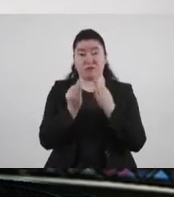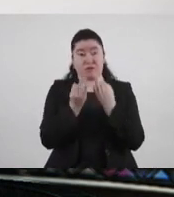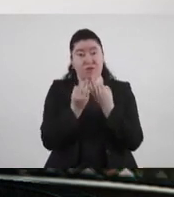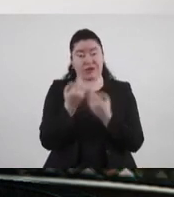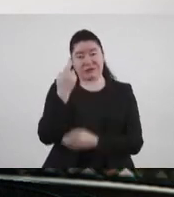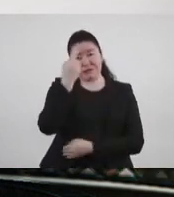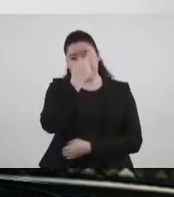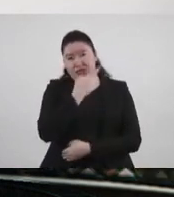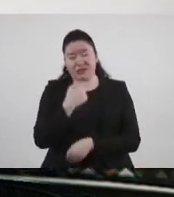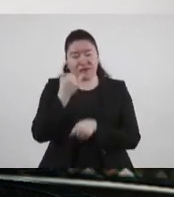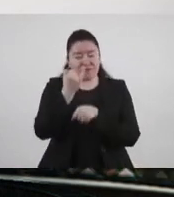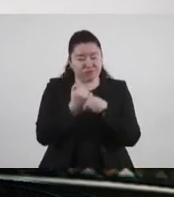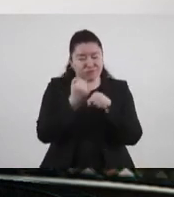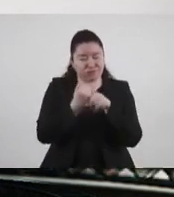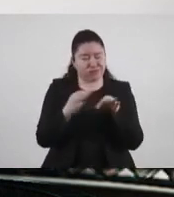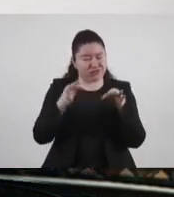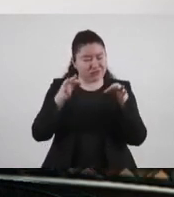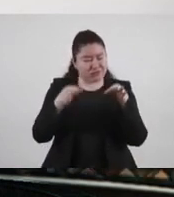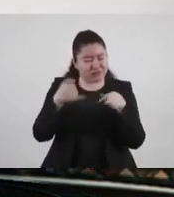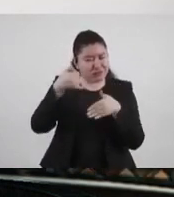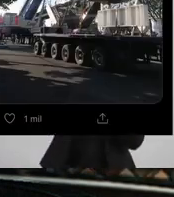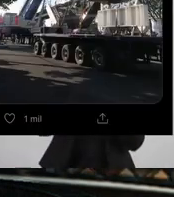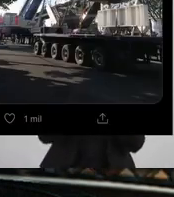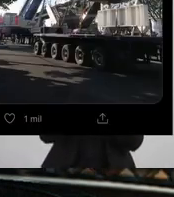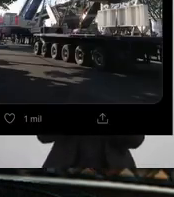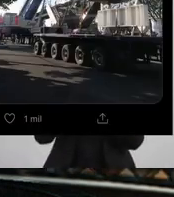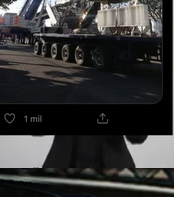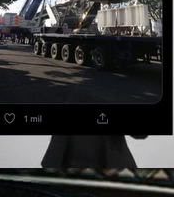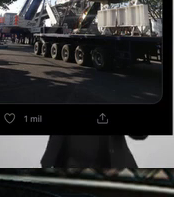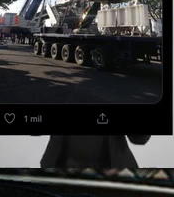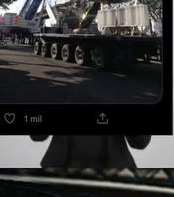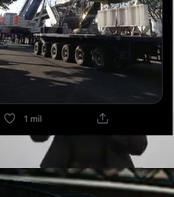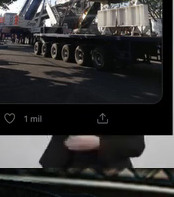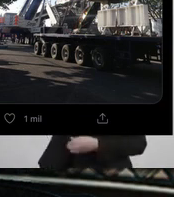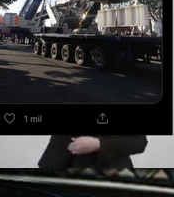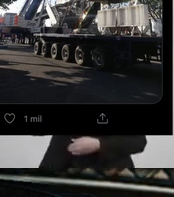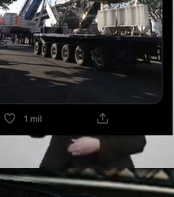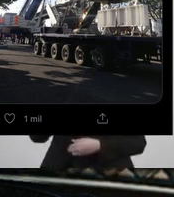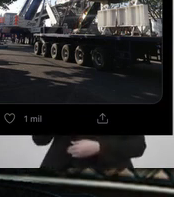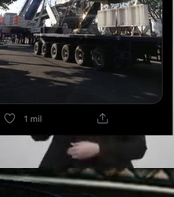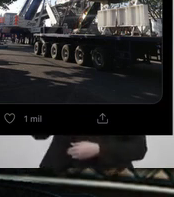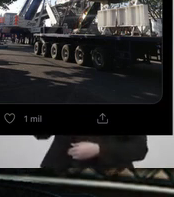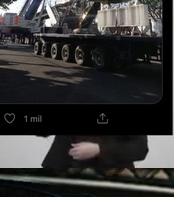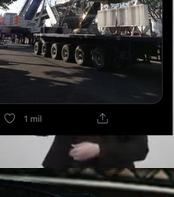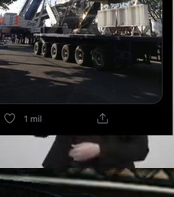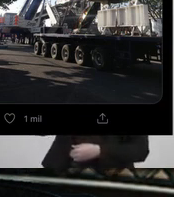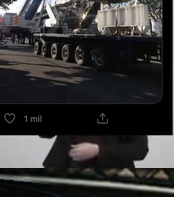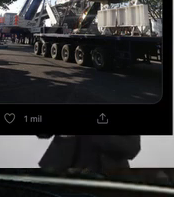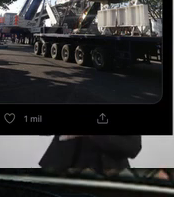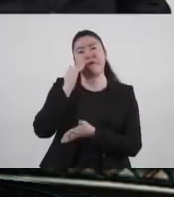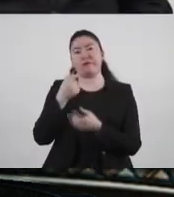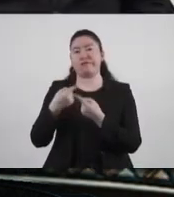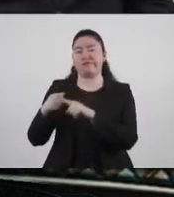rigurosa y con datos y medidas exactas para poder circular con seguridad sobre las